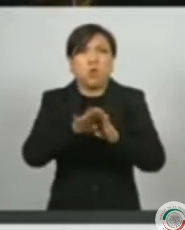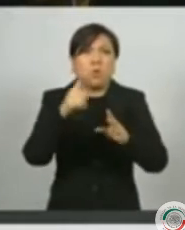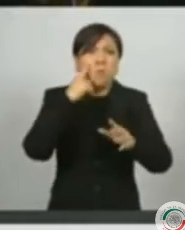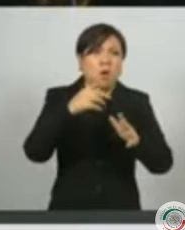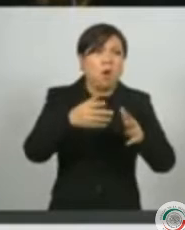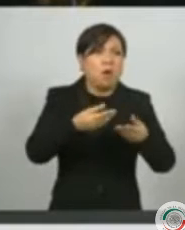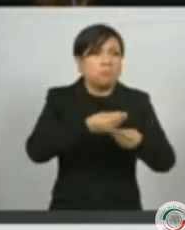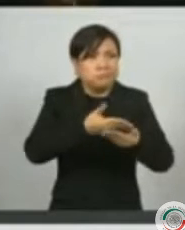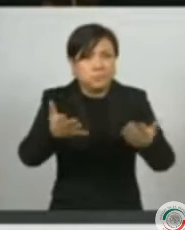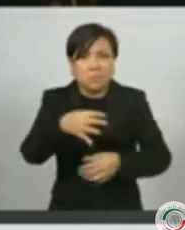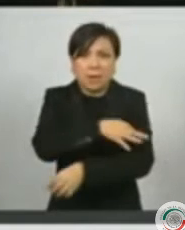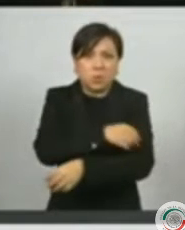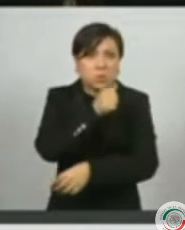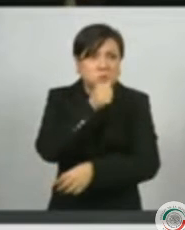abasto.